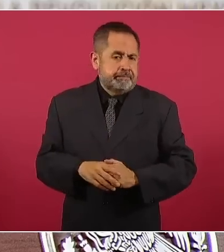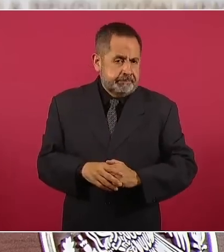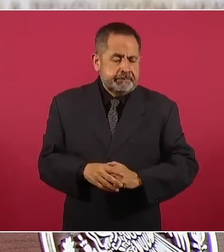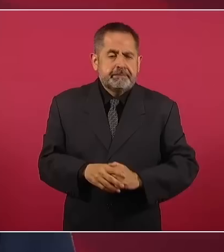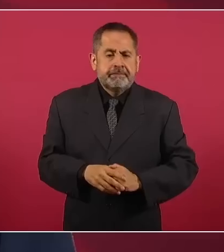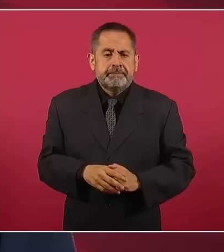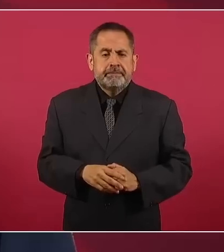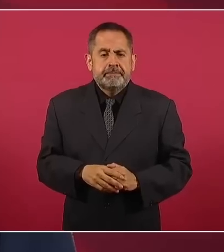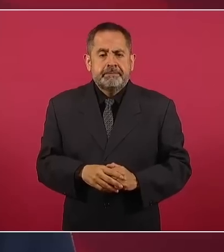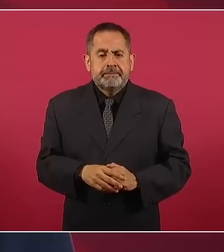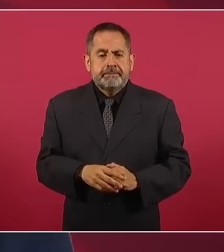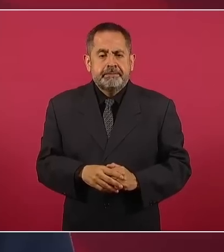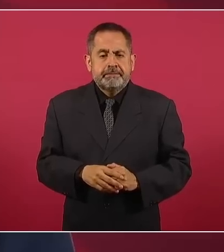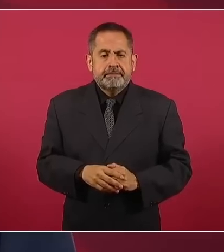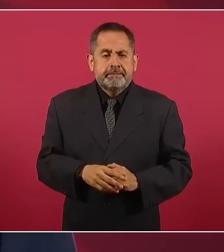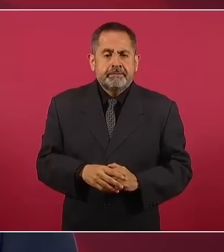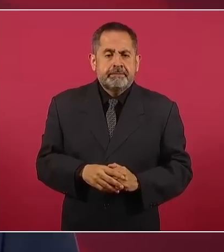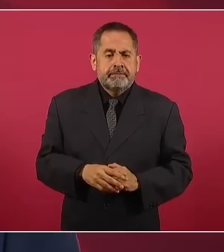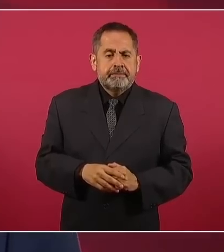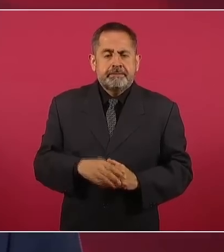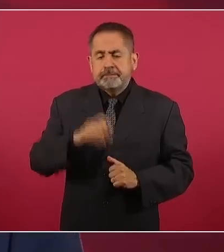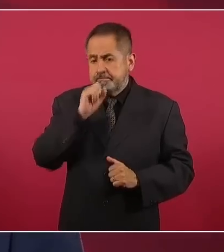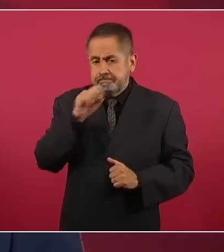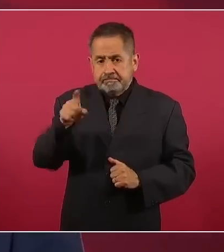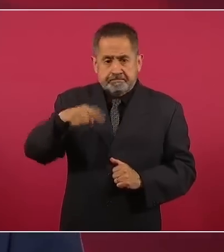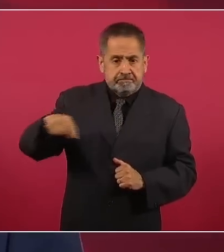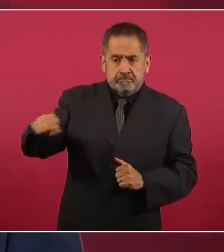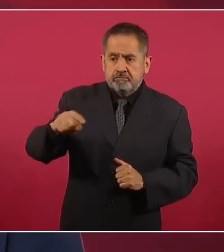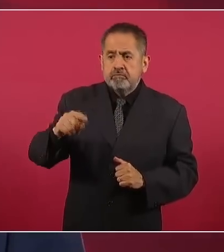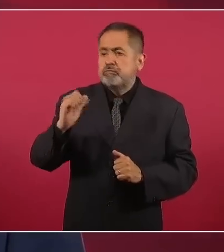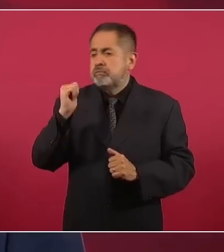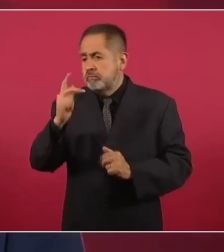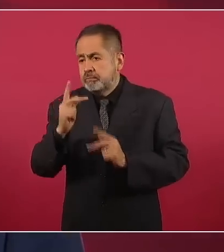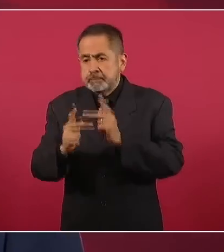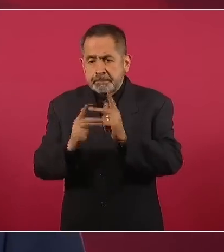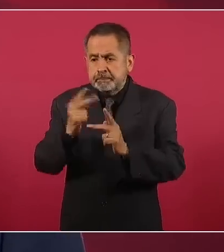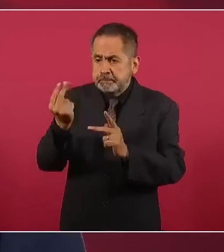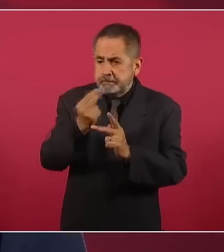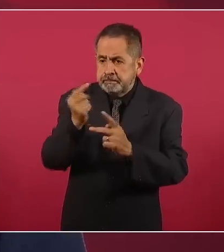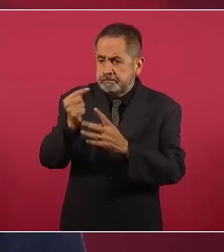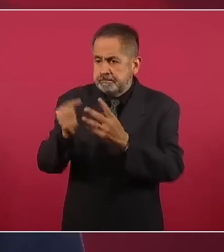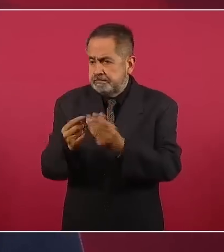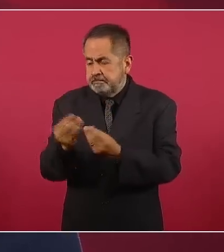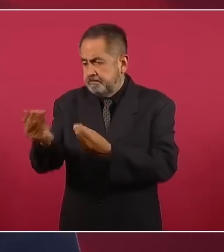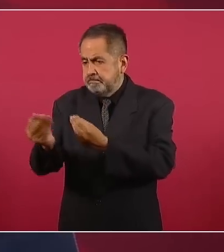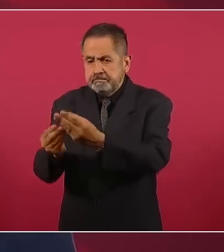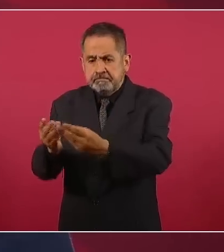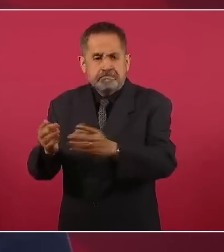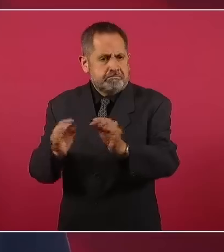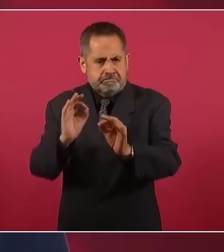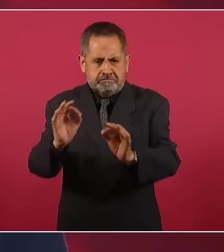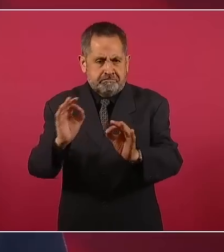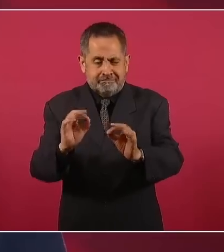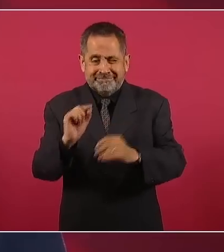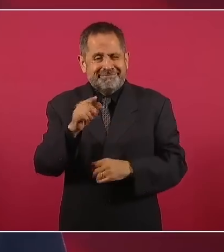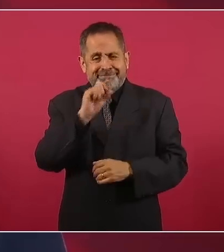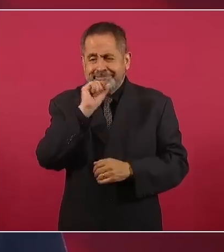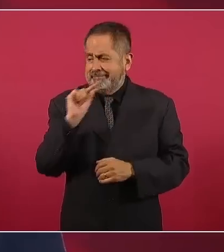se han mantenido prestaciones y acabamos de llevar a cabo